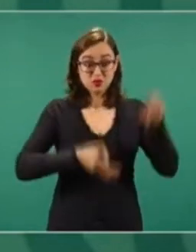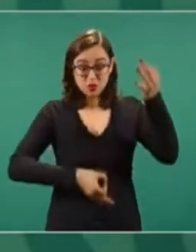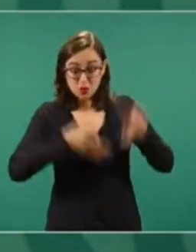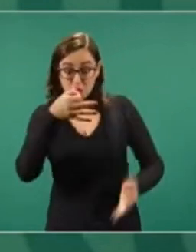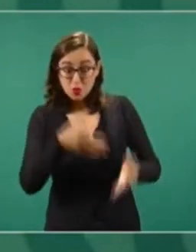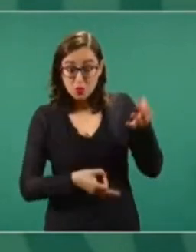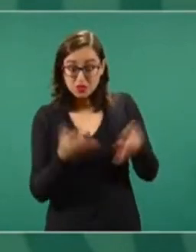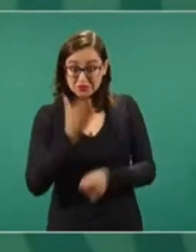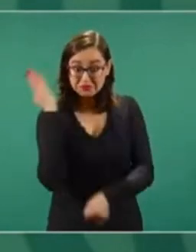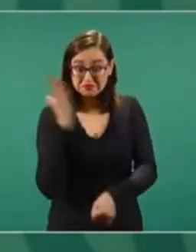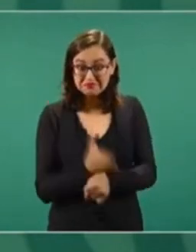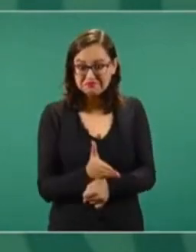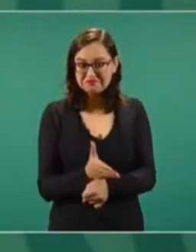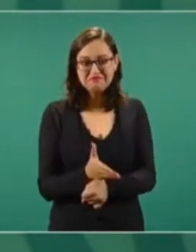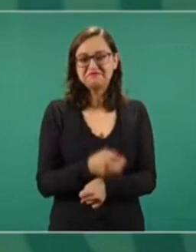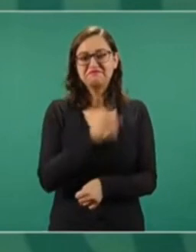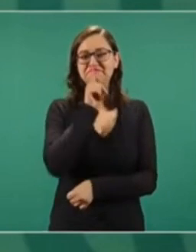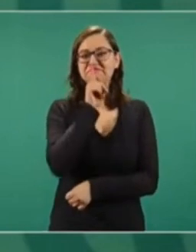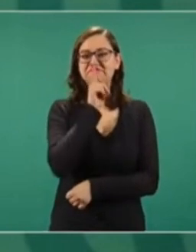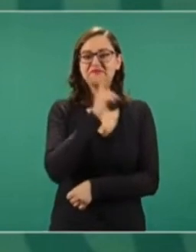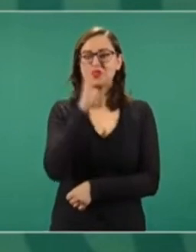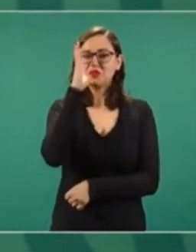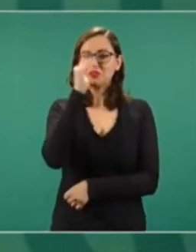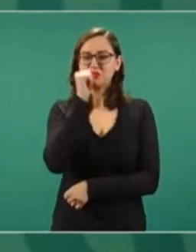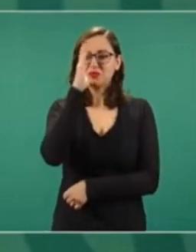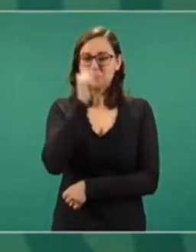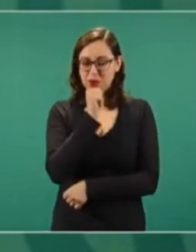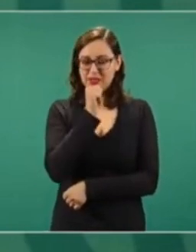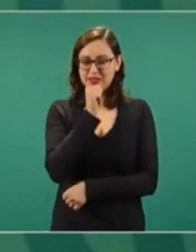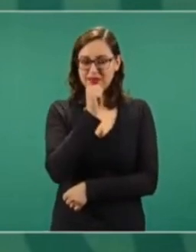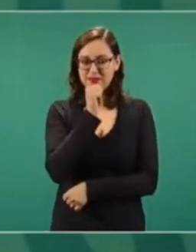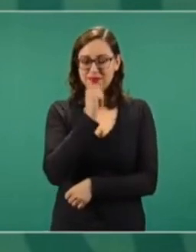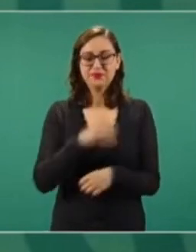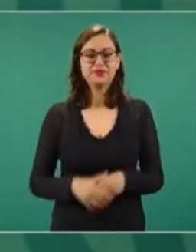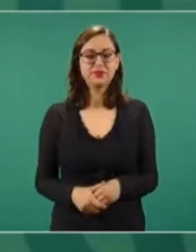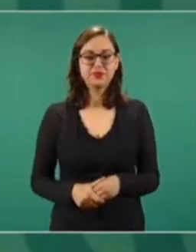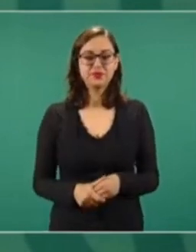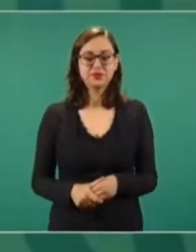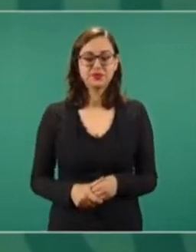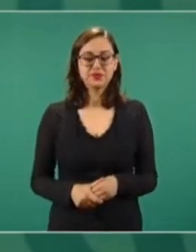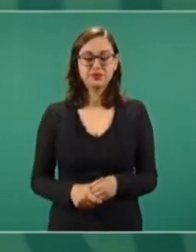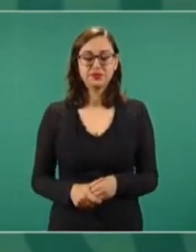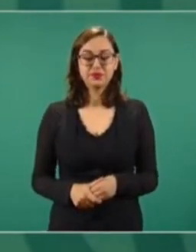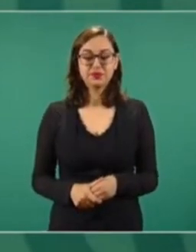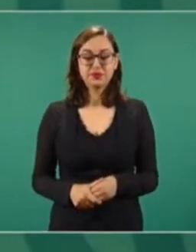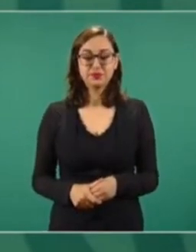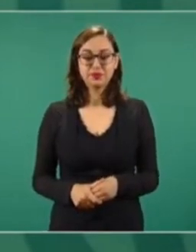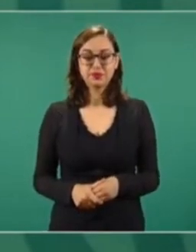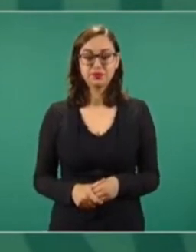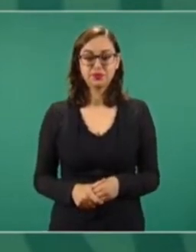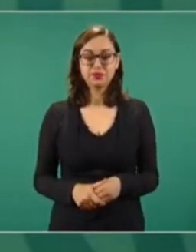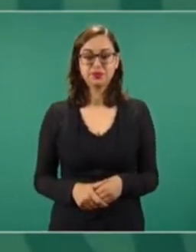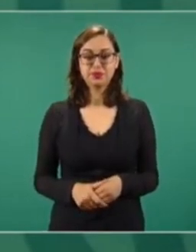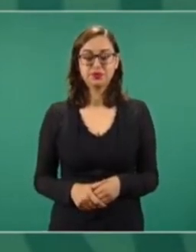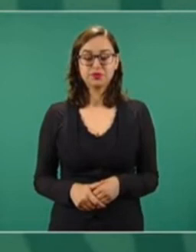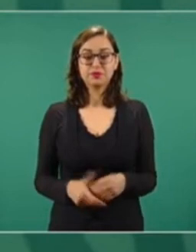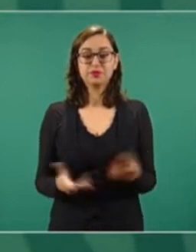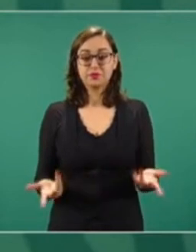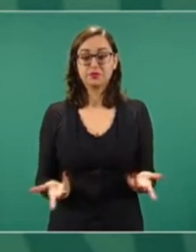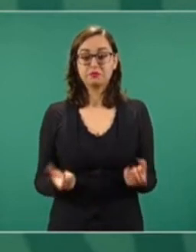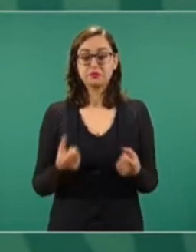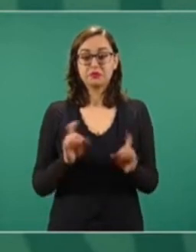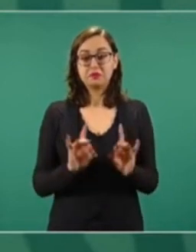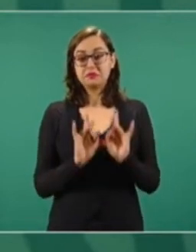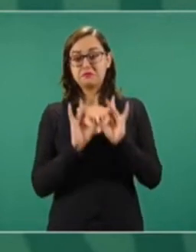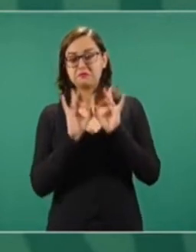No era delito grave la corrupción, además tenían derecho a fianza.